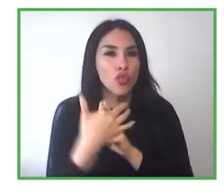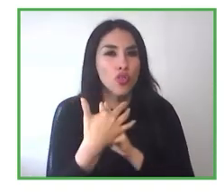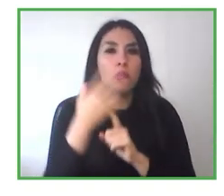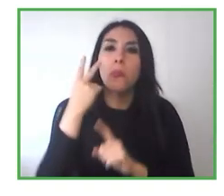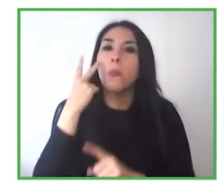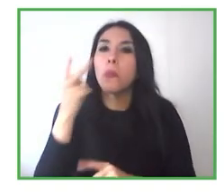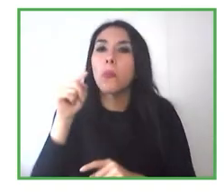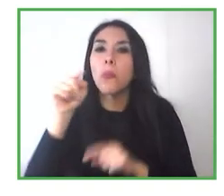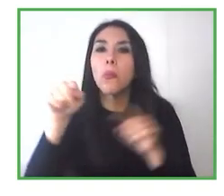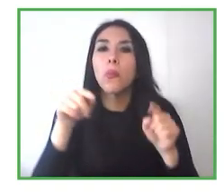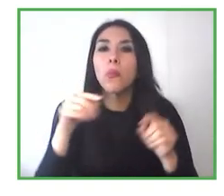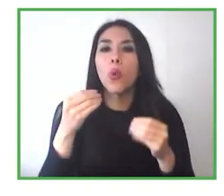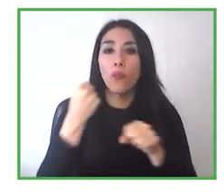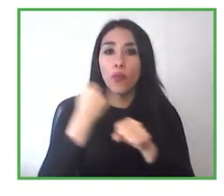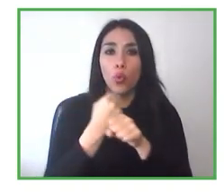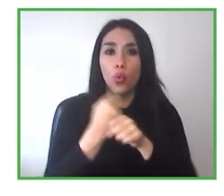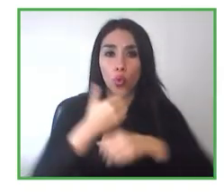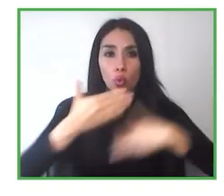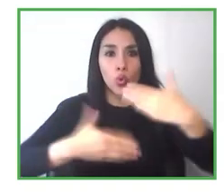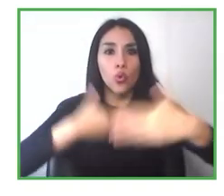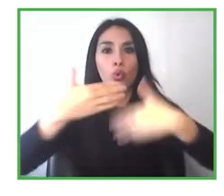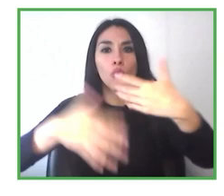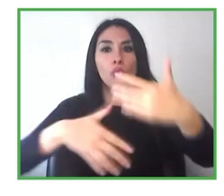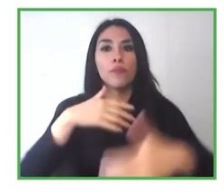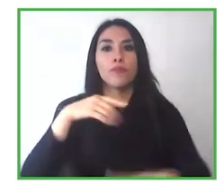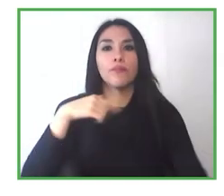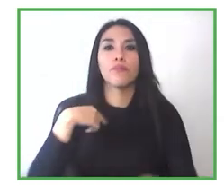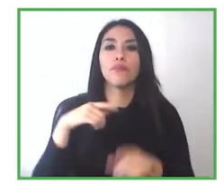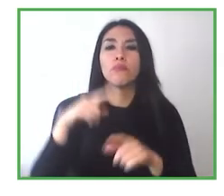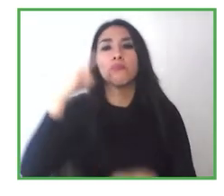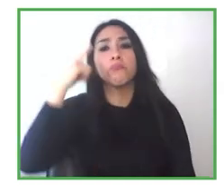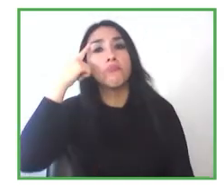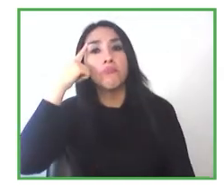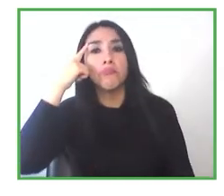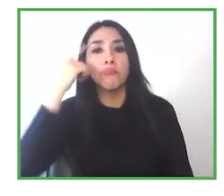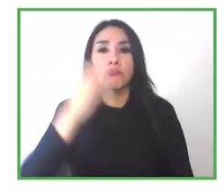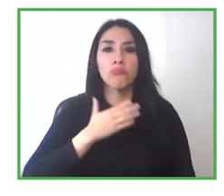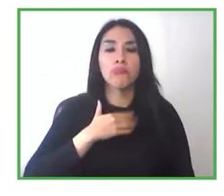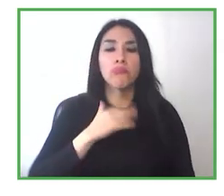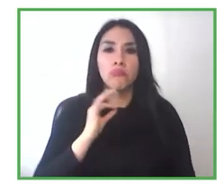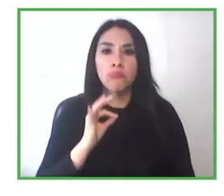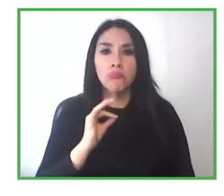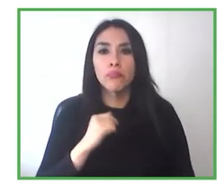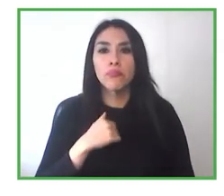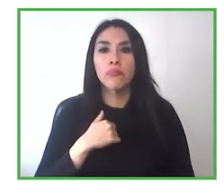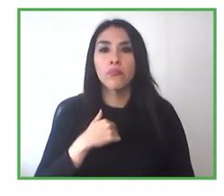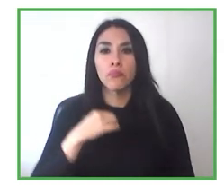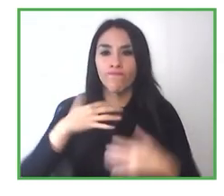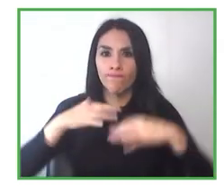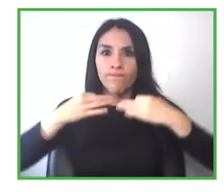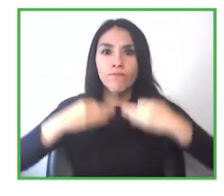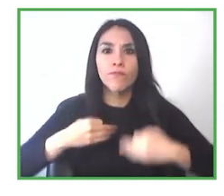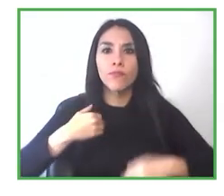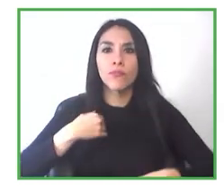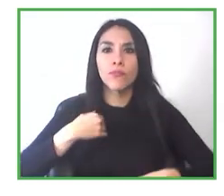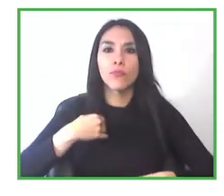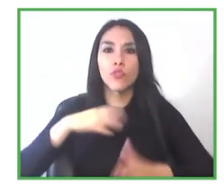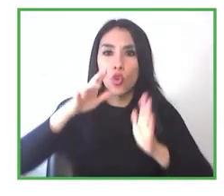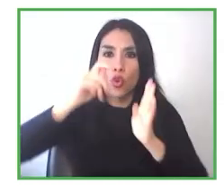que efectivamente esta es una colocación, una contratación, bajo los parámetros que nos exige la ley.